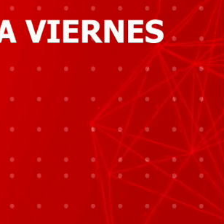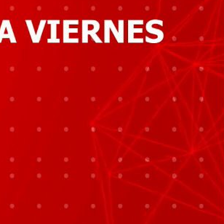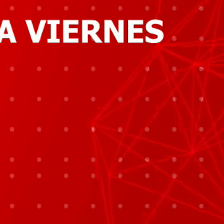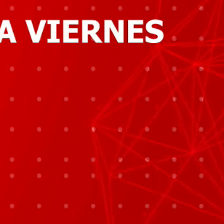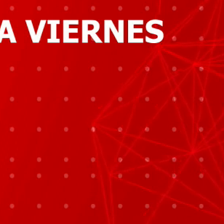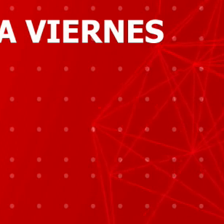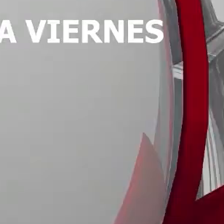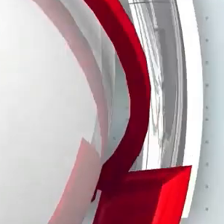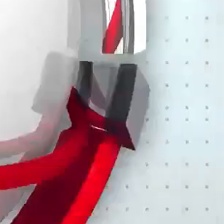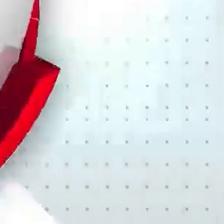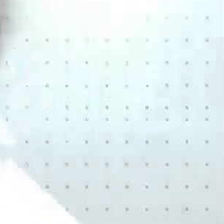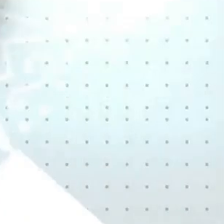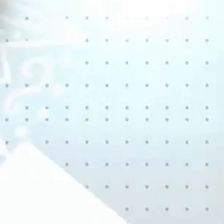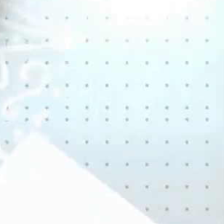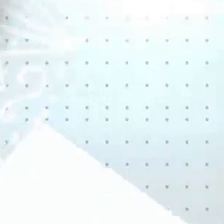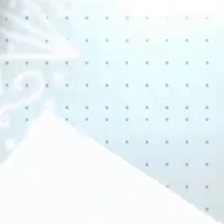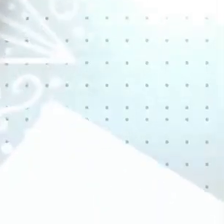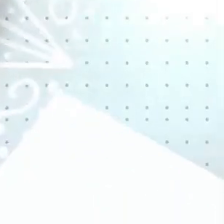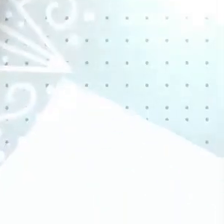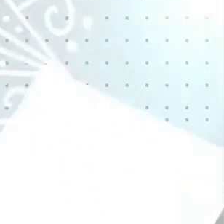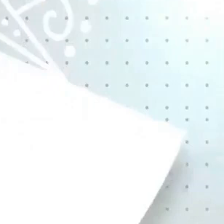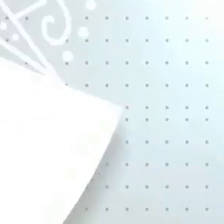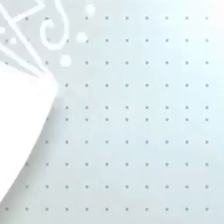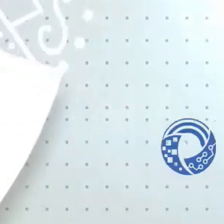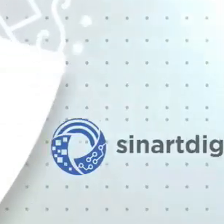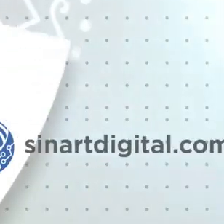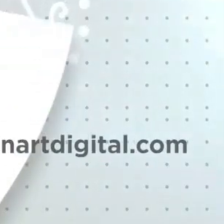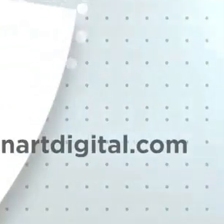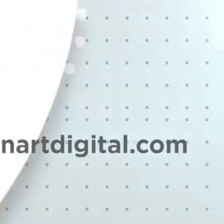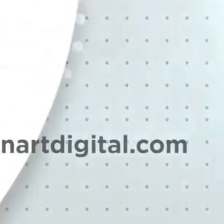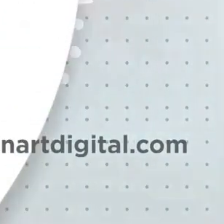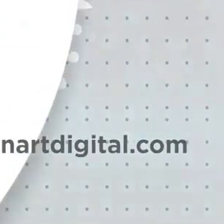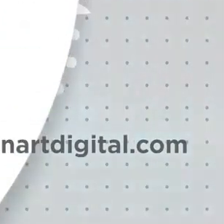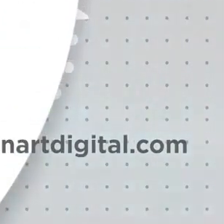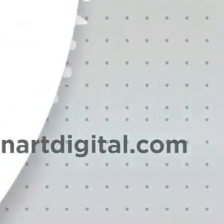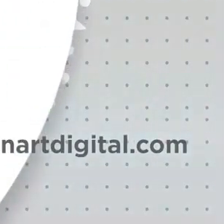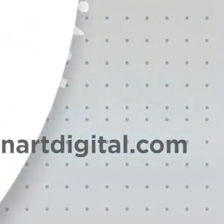mañana por Canal 13. Nuestro canal.